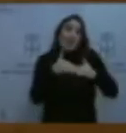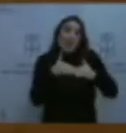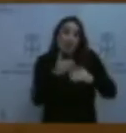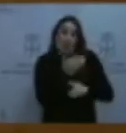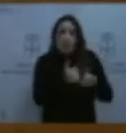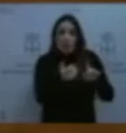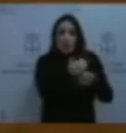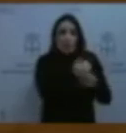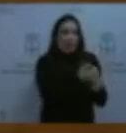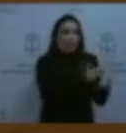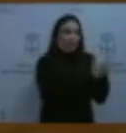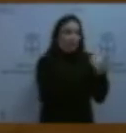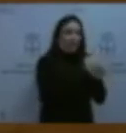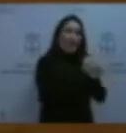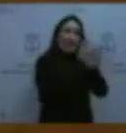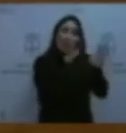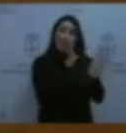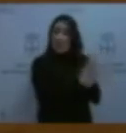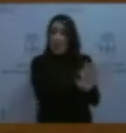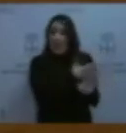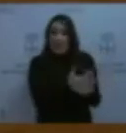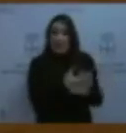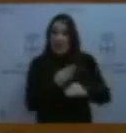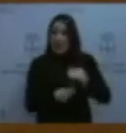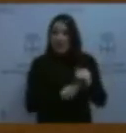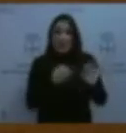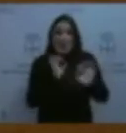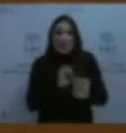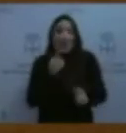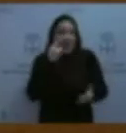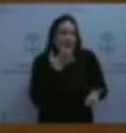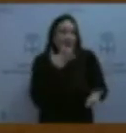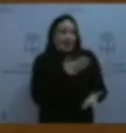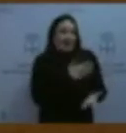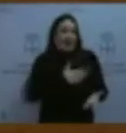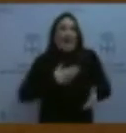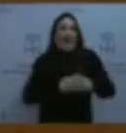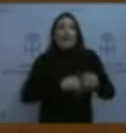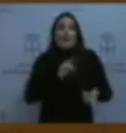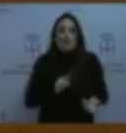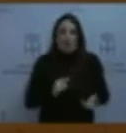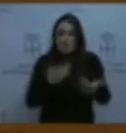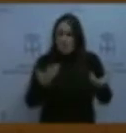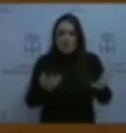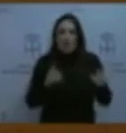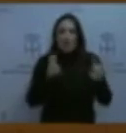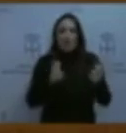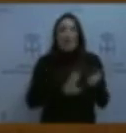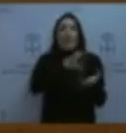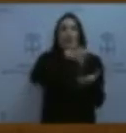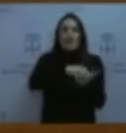aclararan, ya que no han hecho nada hasta el momento si piensan hacerlo. La cuestión es tenemos un centro educativo propiedad